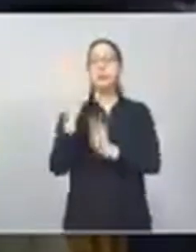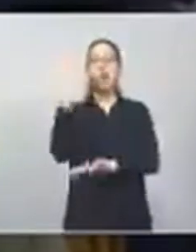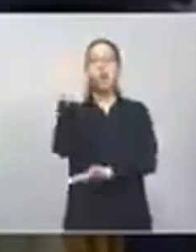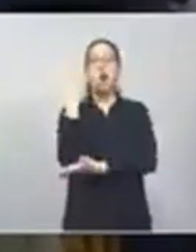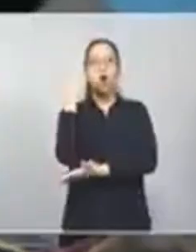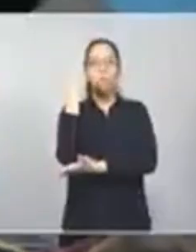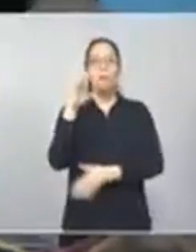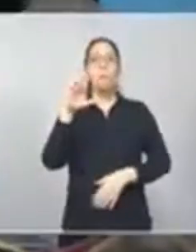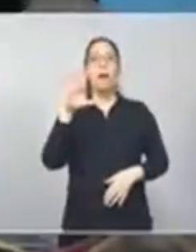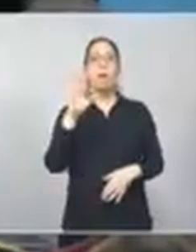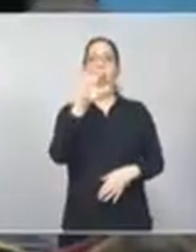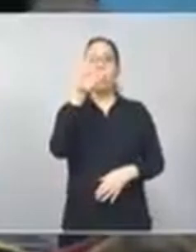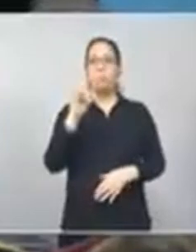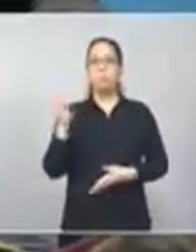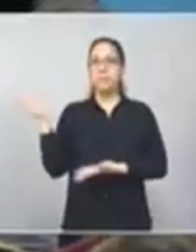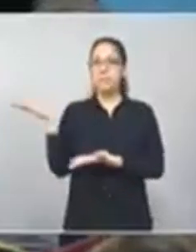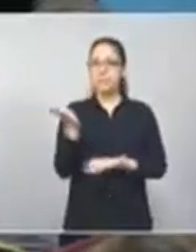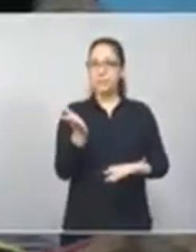Economía, Pablo López.